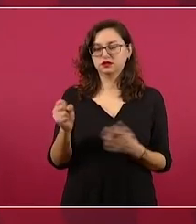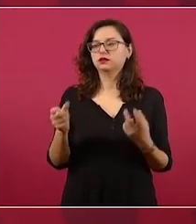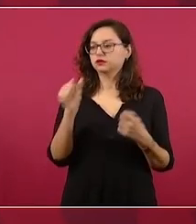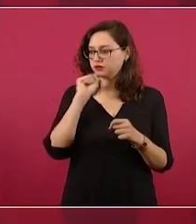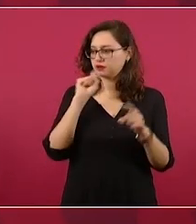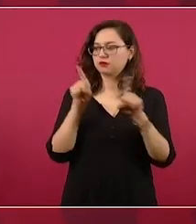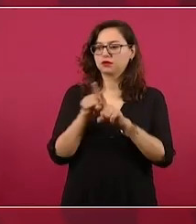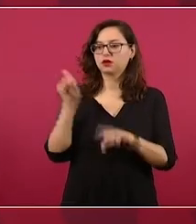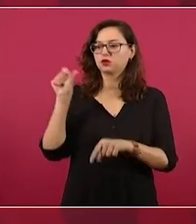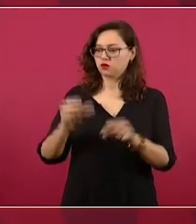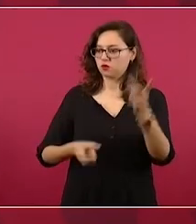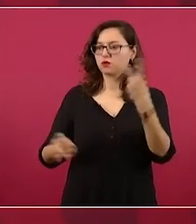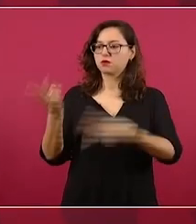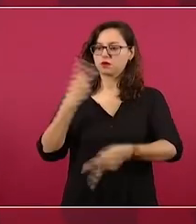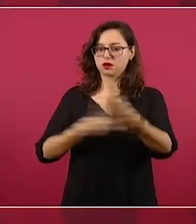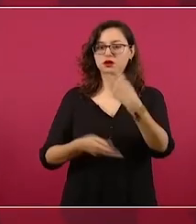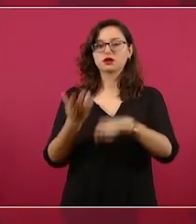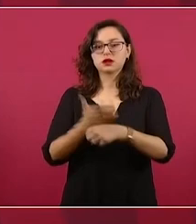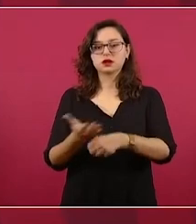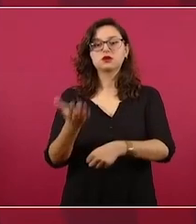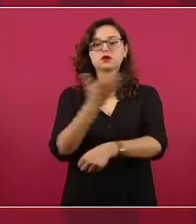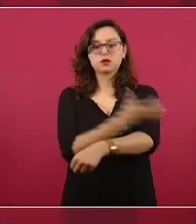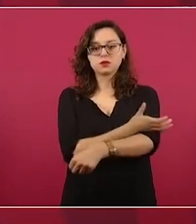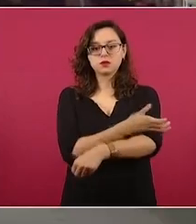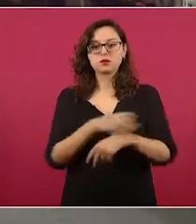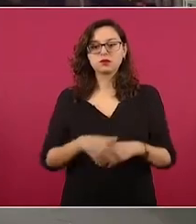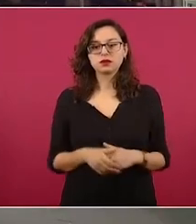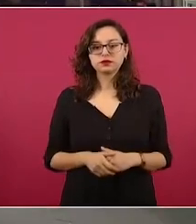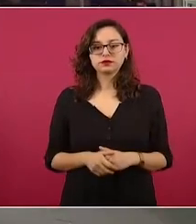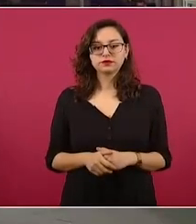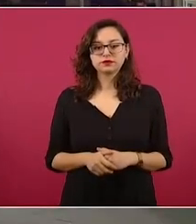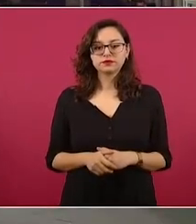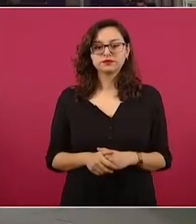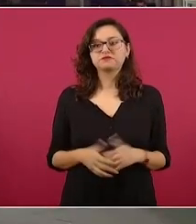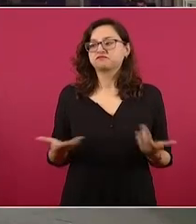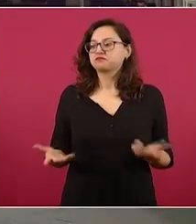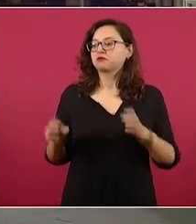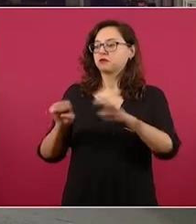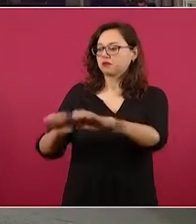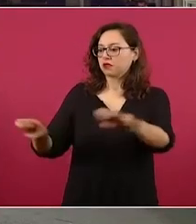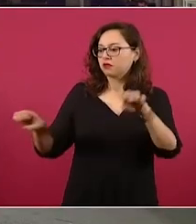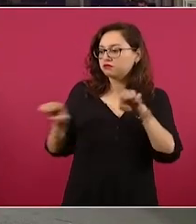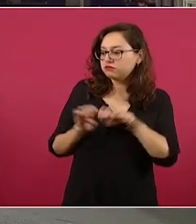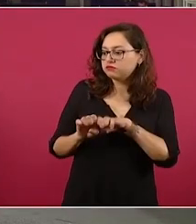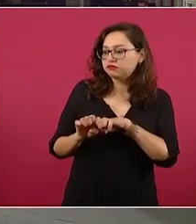acompañan aquí. Y este equipo ha sido